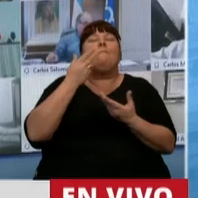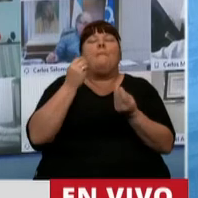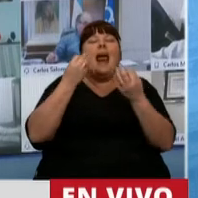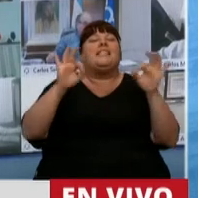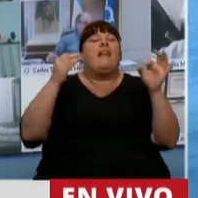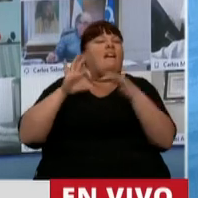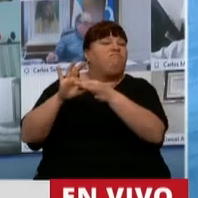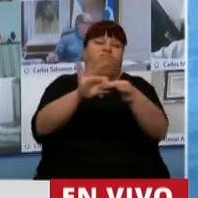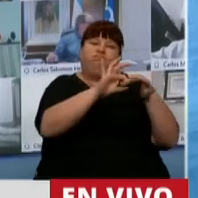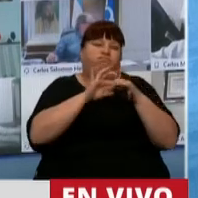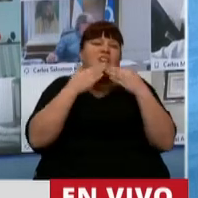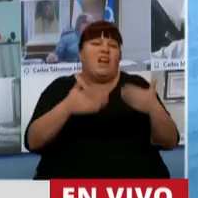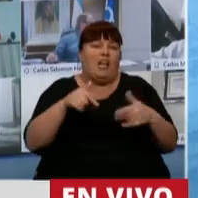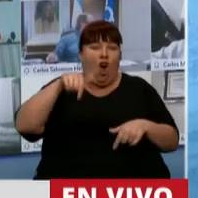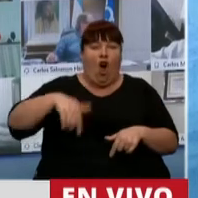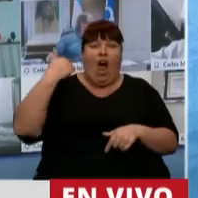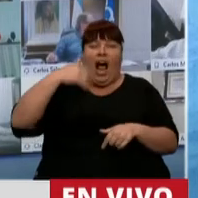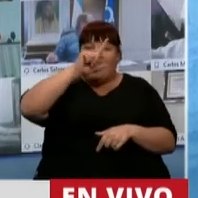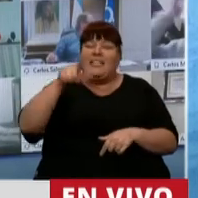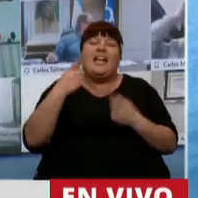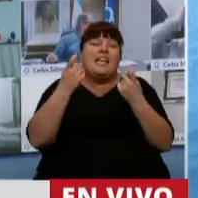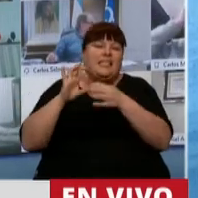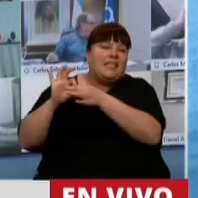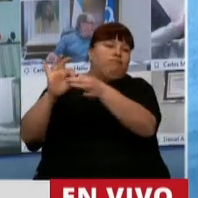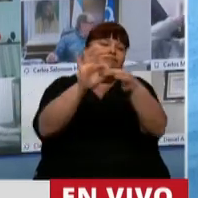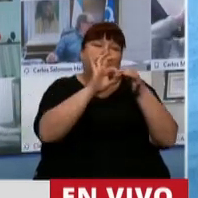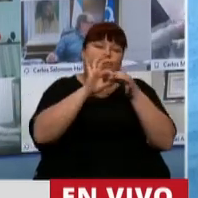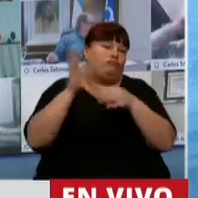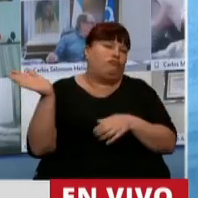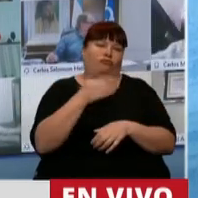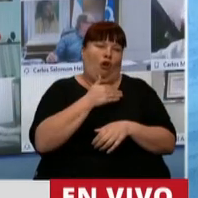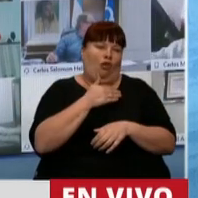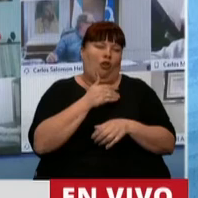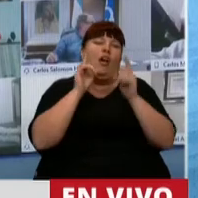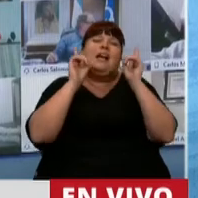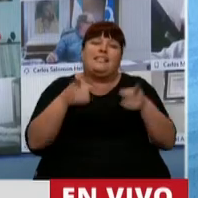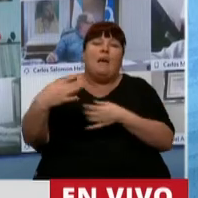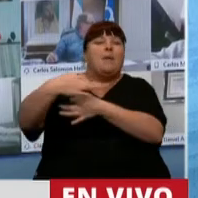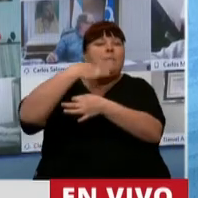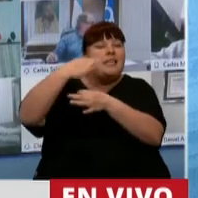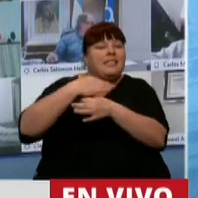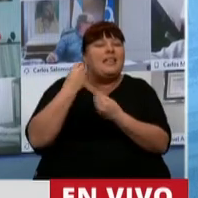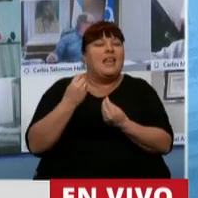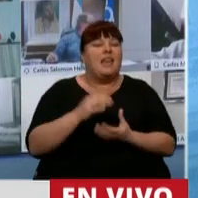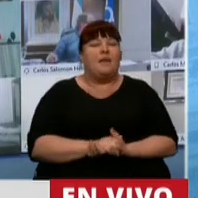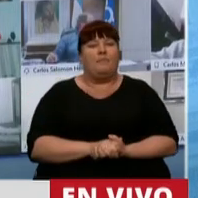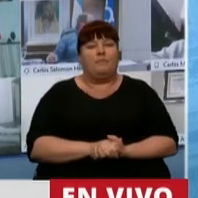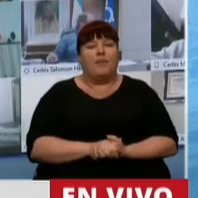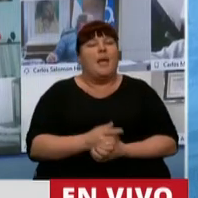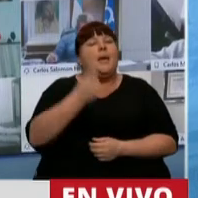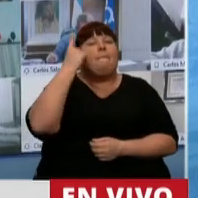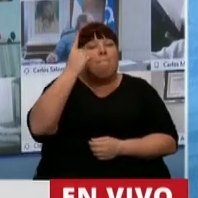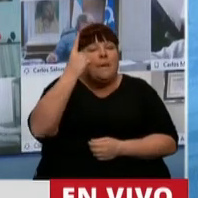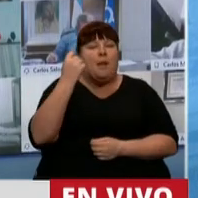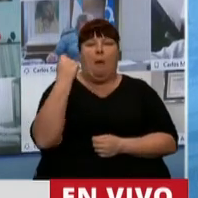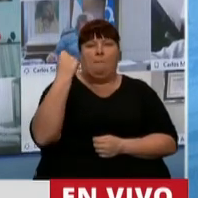es la unidad hoy la Argentina necesita la unidad de todos y también nos enseñó nuestra doctrina que primero